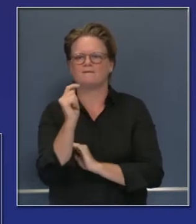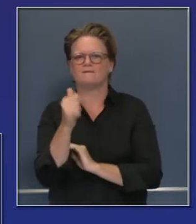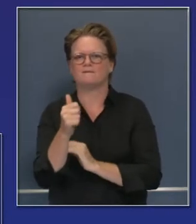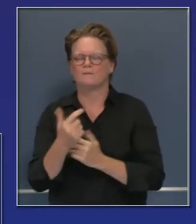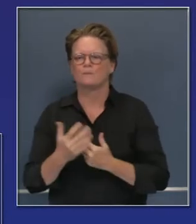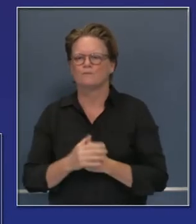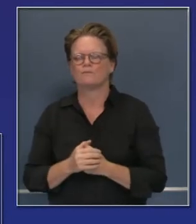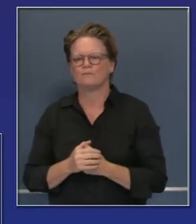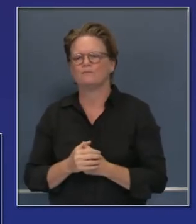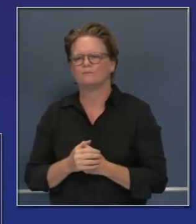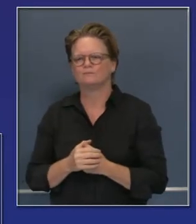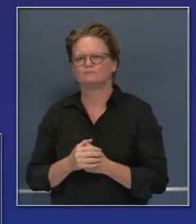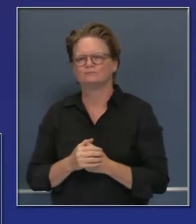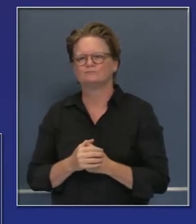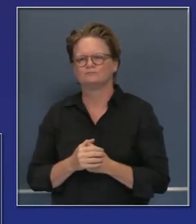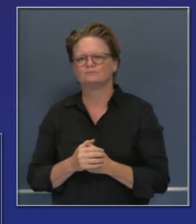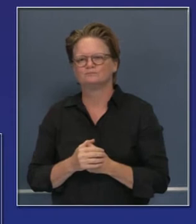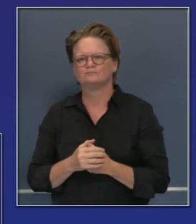todo eso está en el contrato.